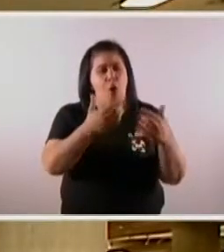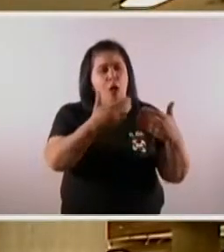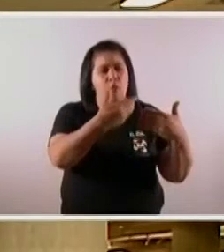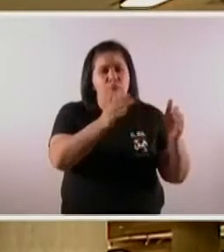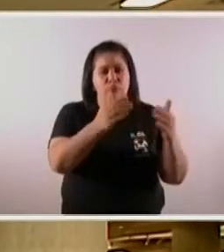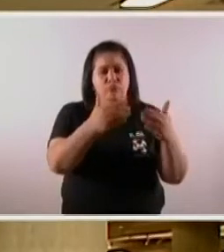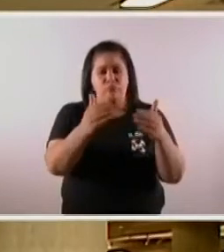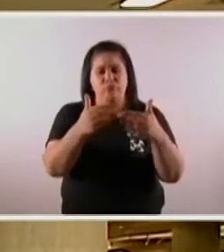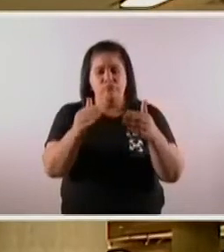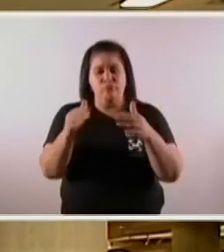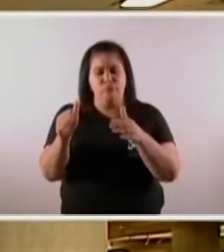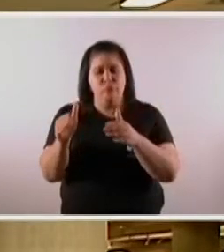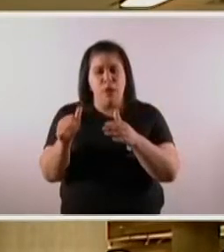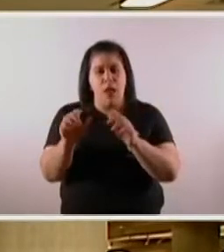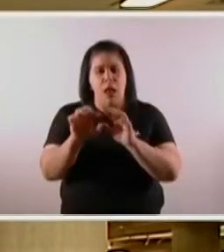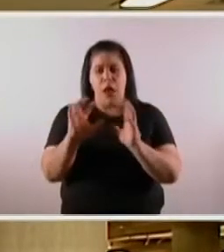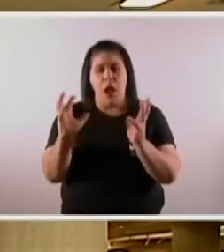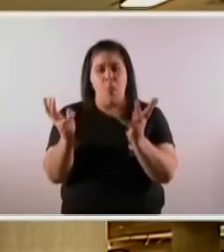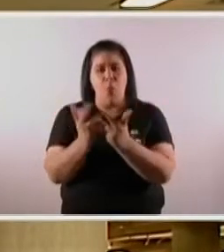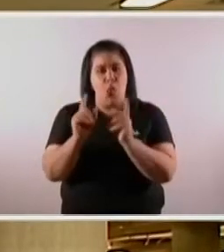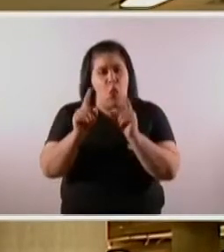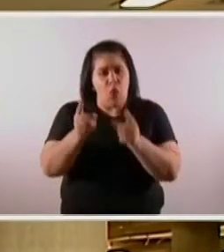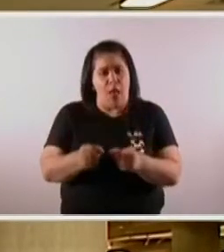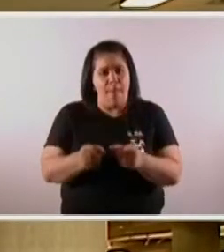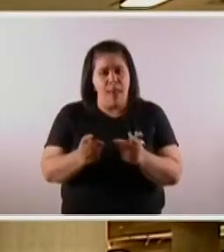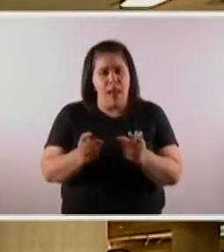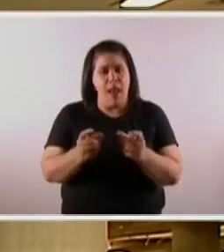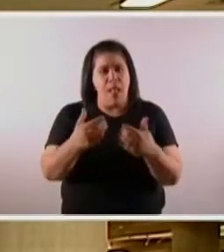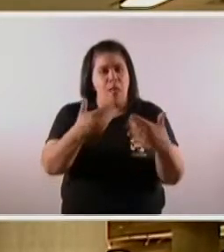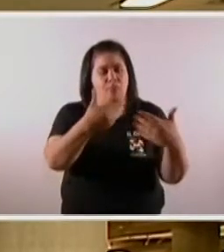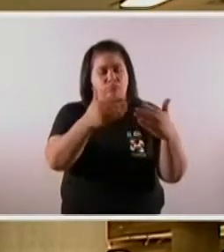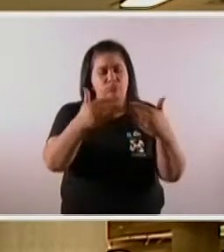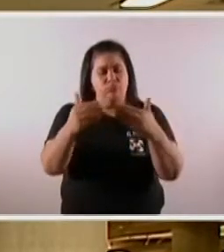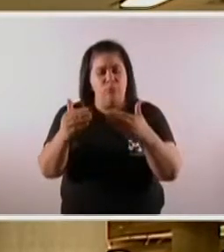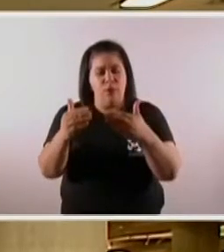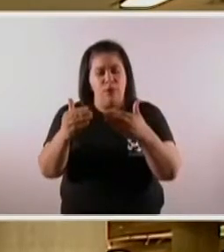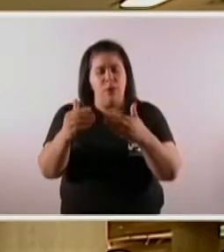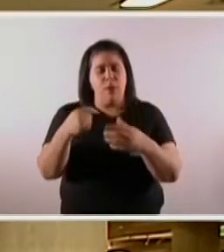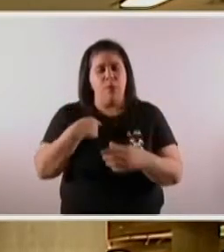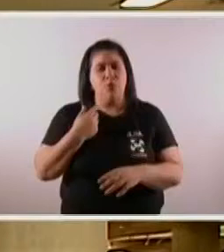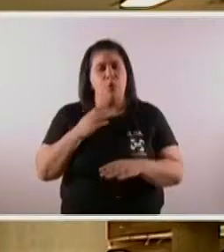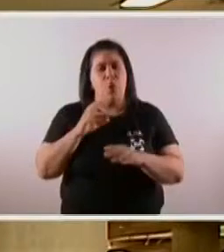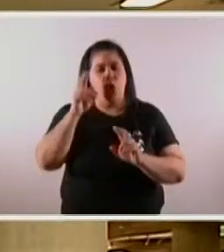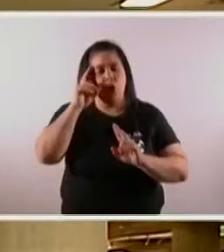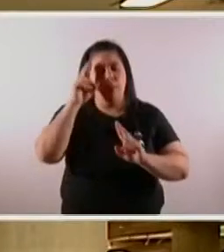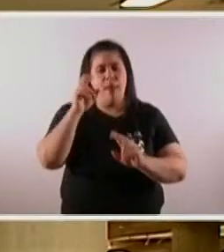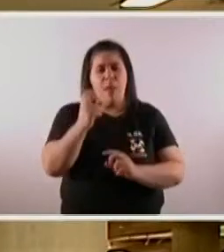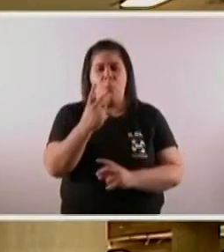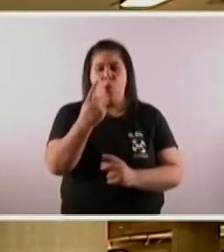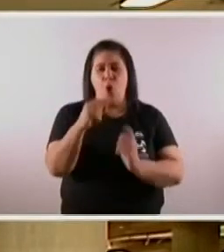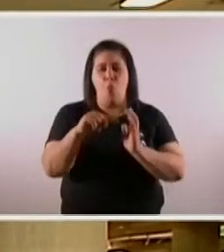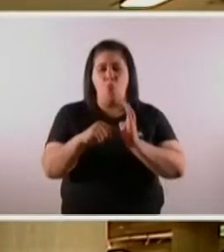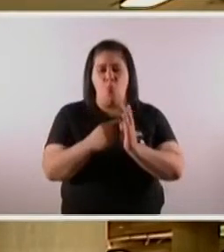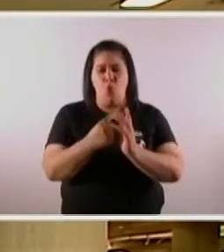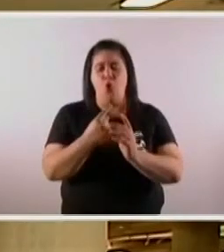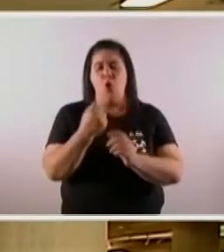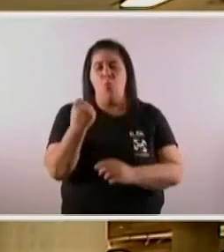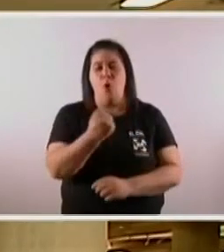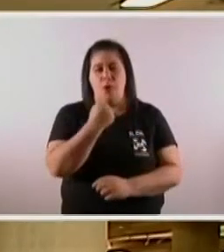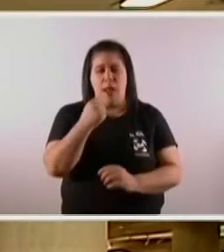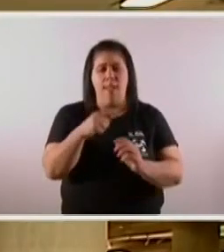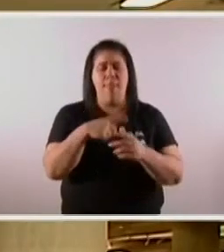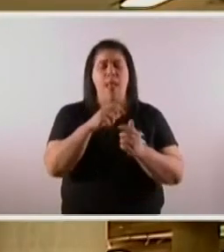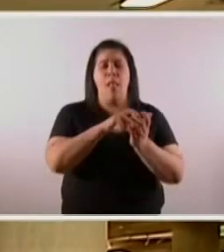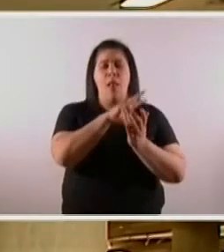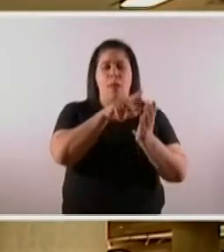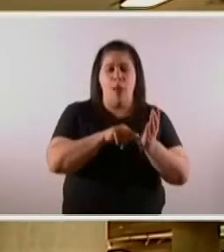que se perdieron en el mundo entero. Y lo hicimos guiados por dos valores centrales. El valor de la gestión y del